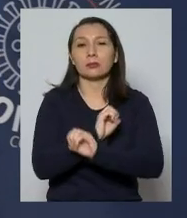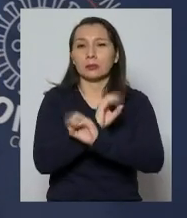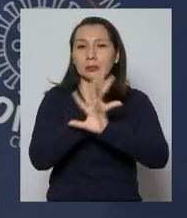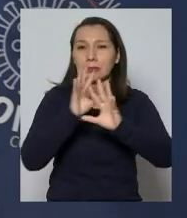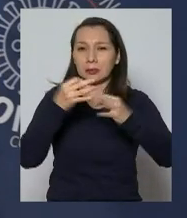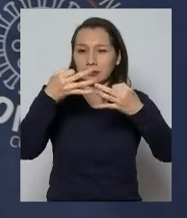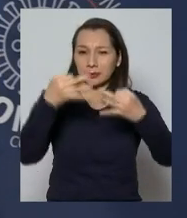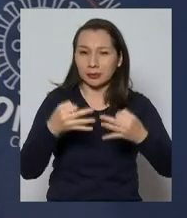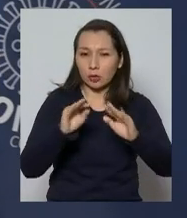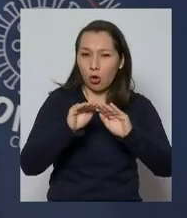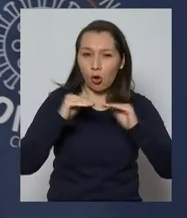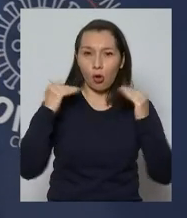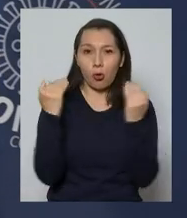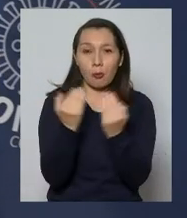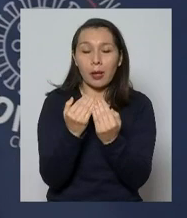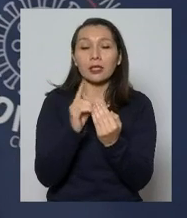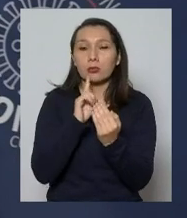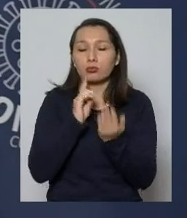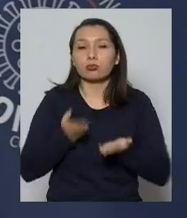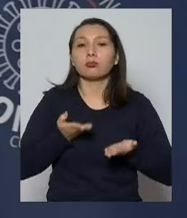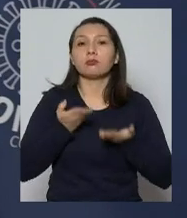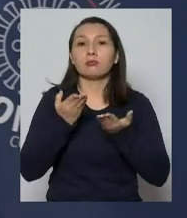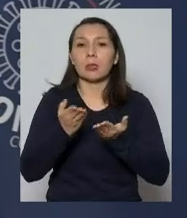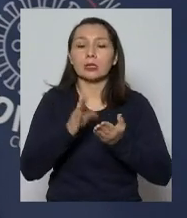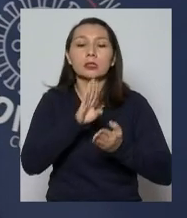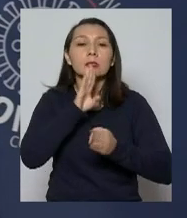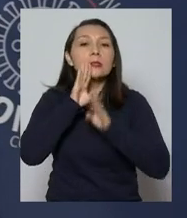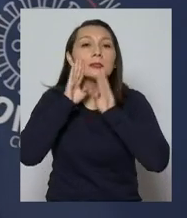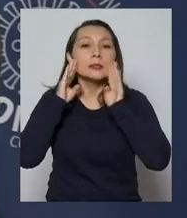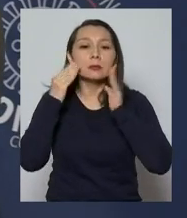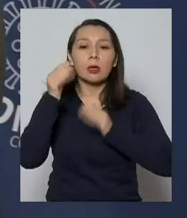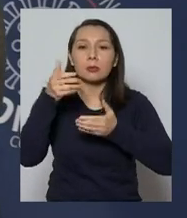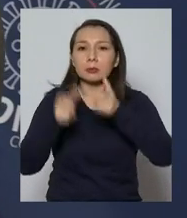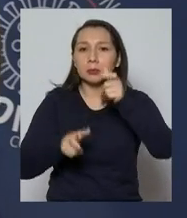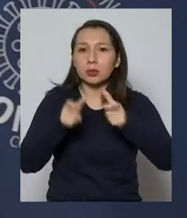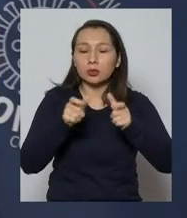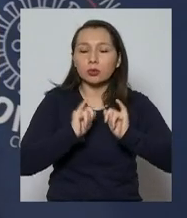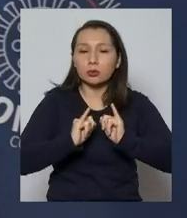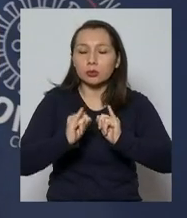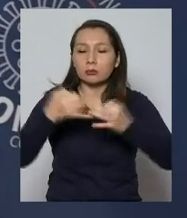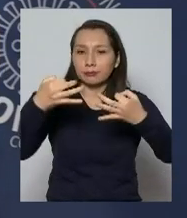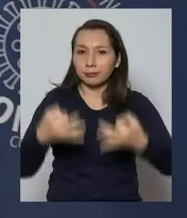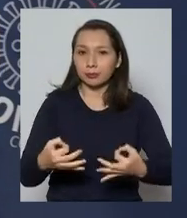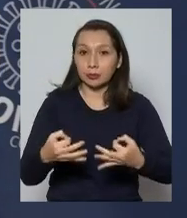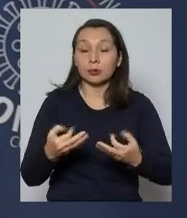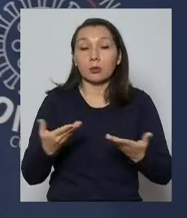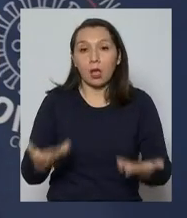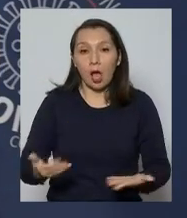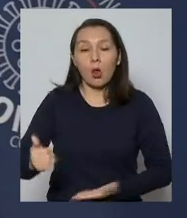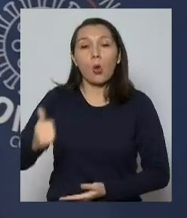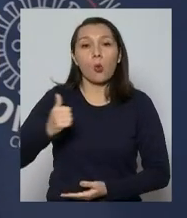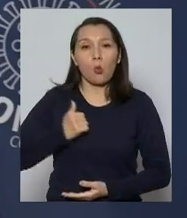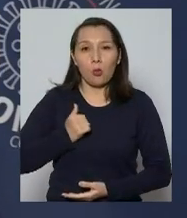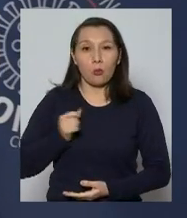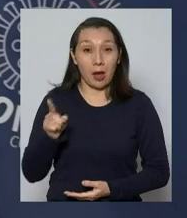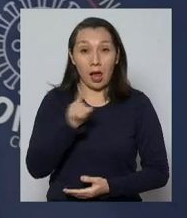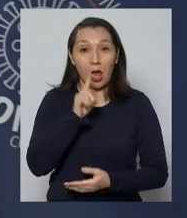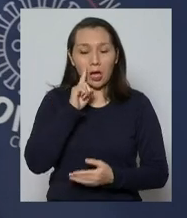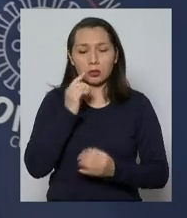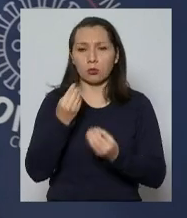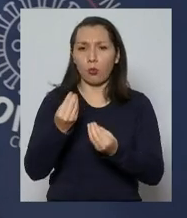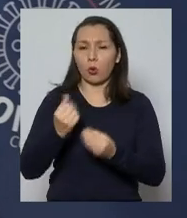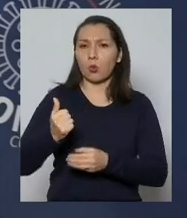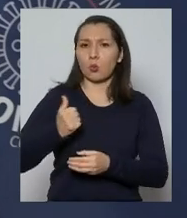información más completa, por entregar más transparencia a la ciudadanía. Y, por lo tanto, cumplimos así con